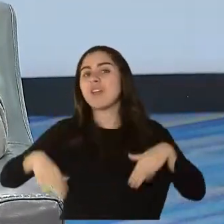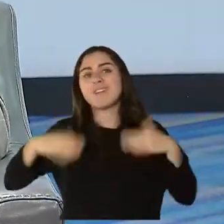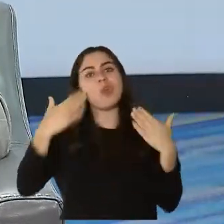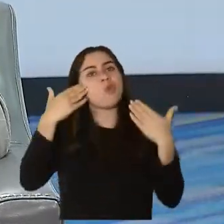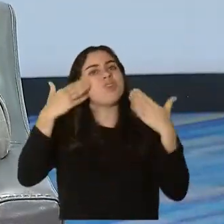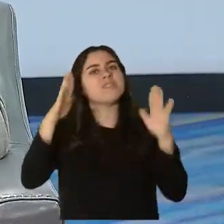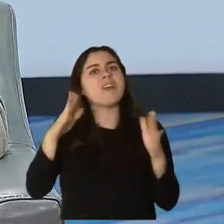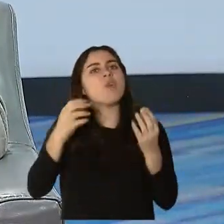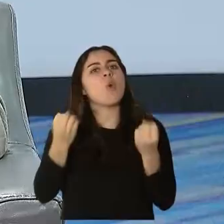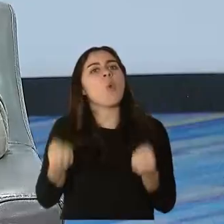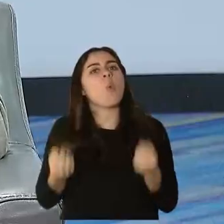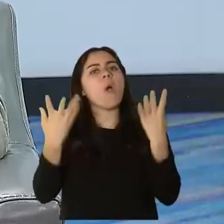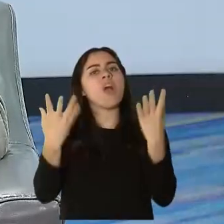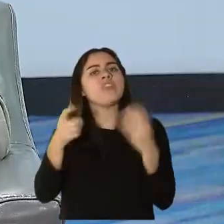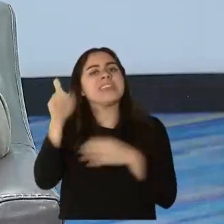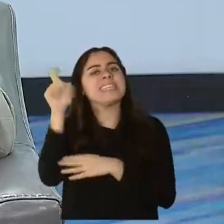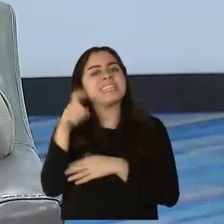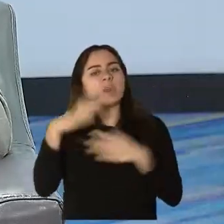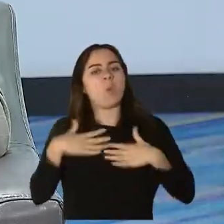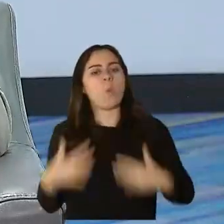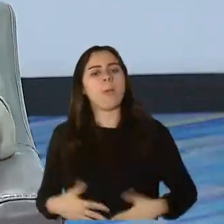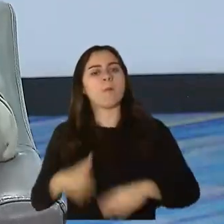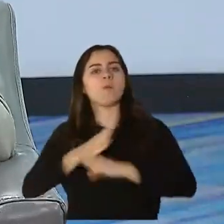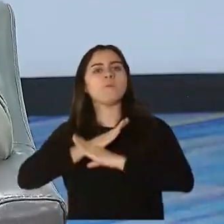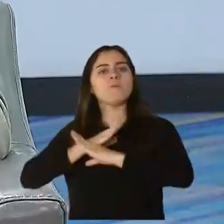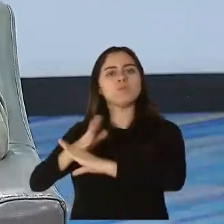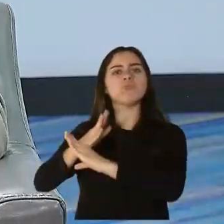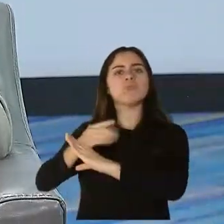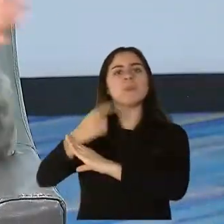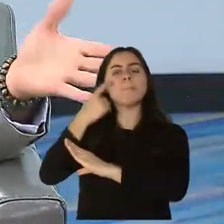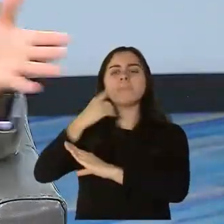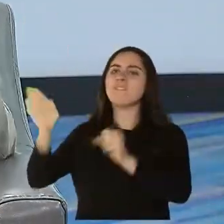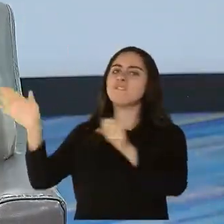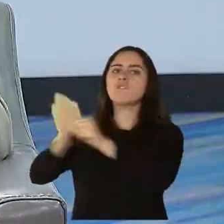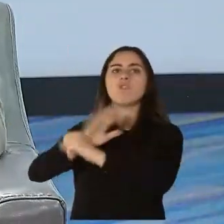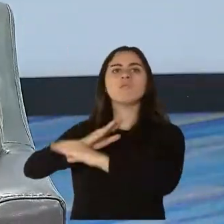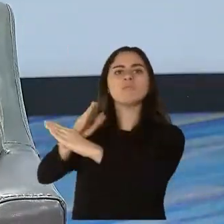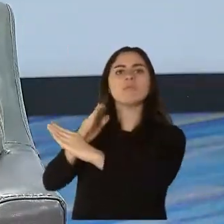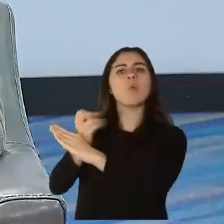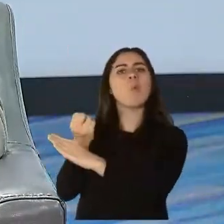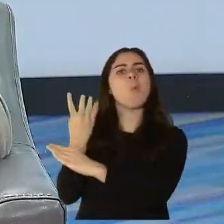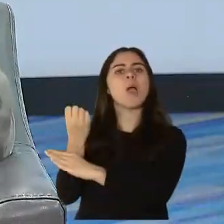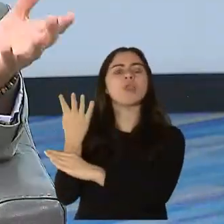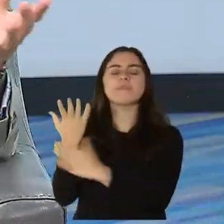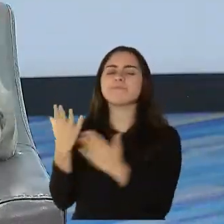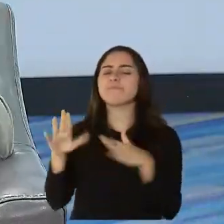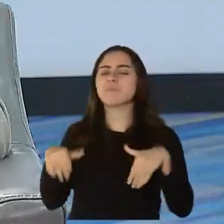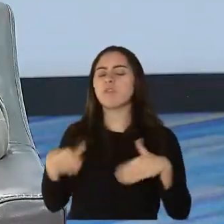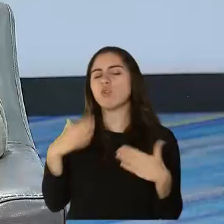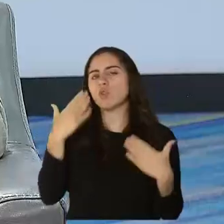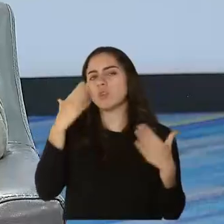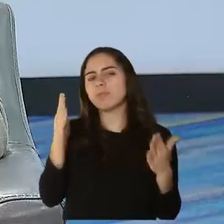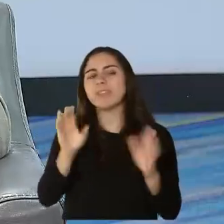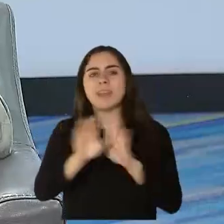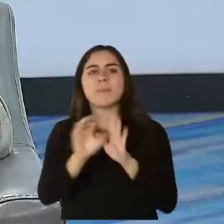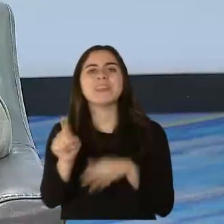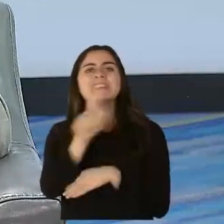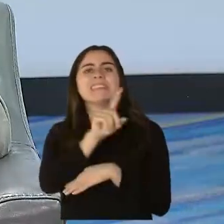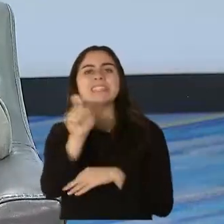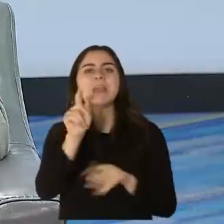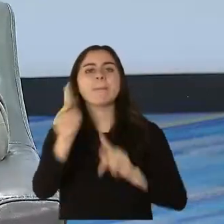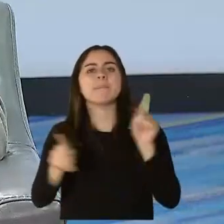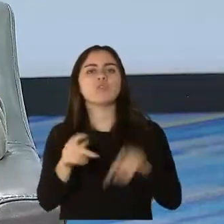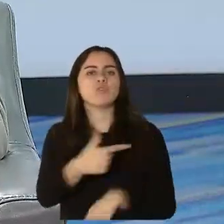Eso todavía está en investigación y no sabemos. Claro, tú vas a desarrollar anticuerpos porque las vacunas nos demostraron que 100 personas que se vacunan, el